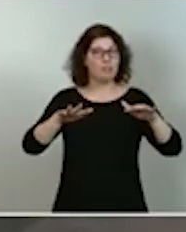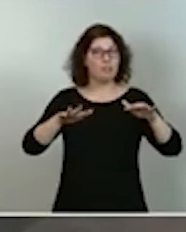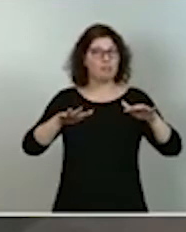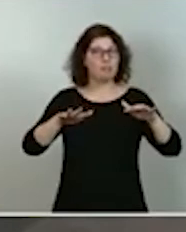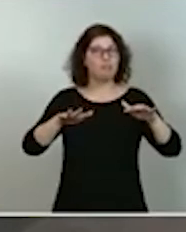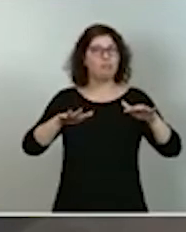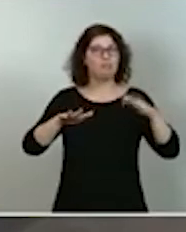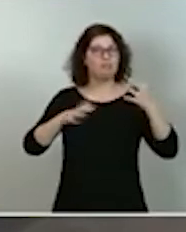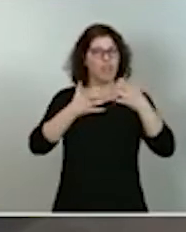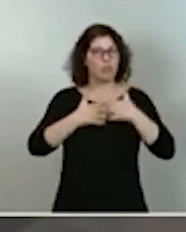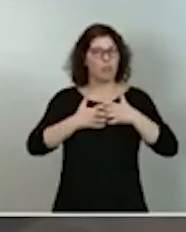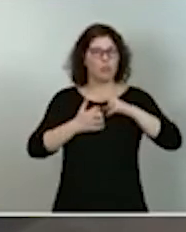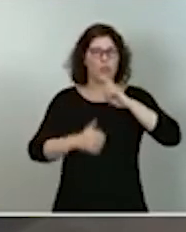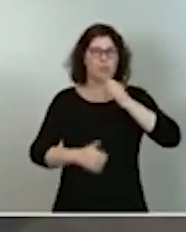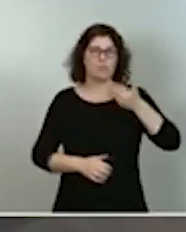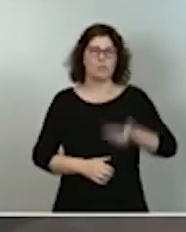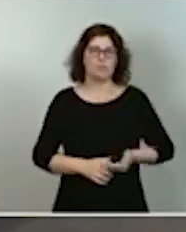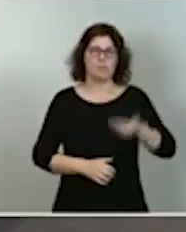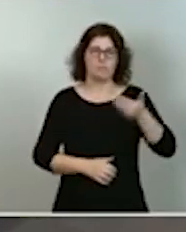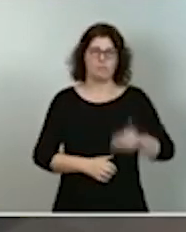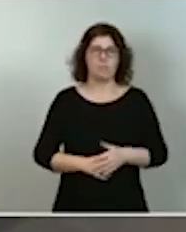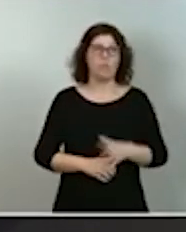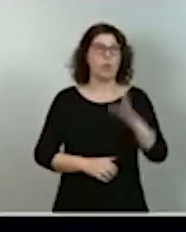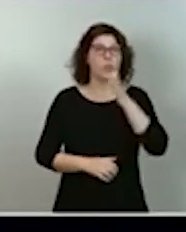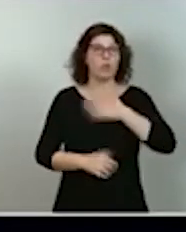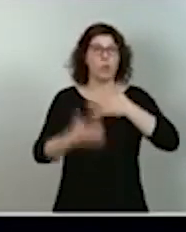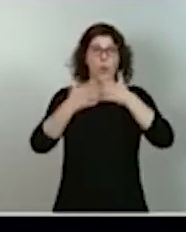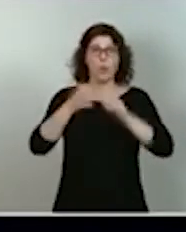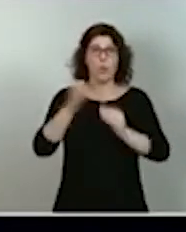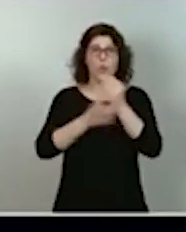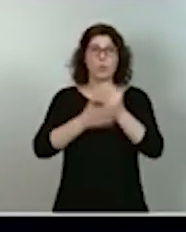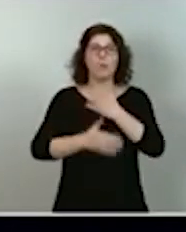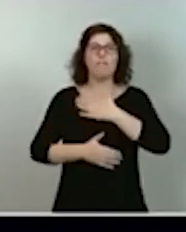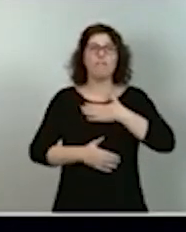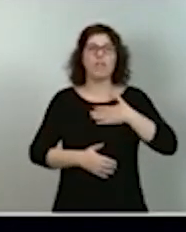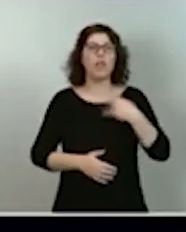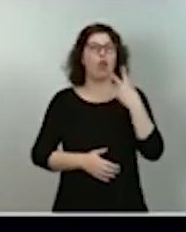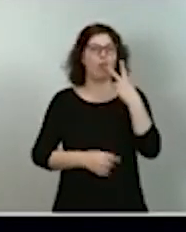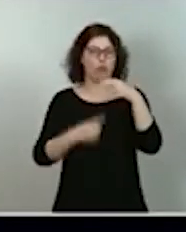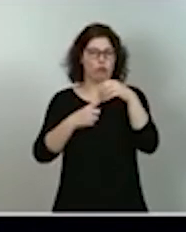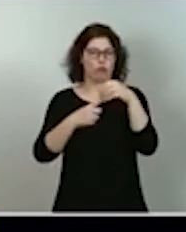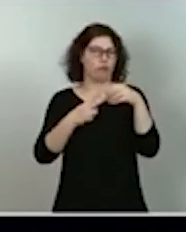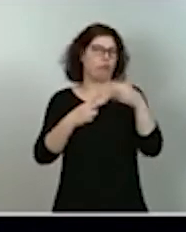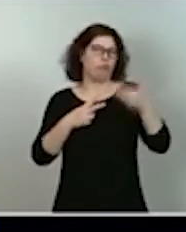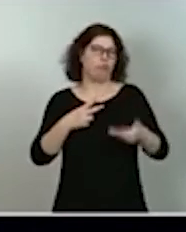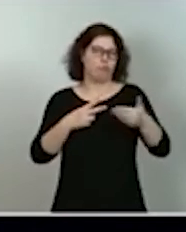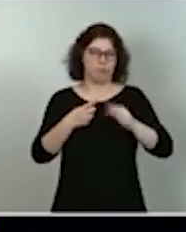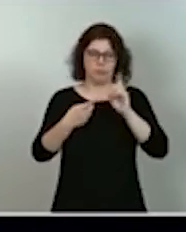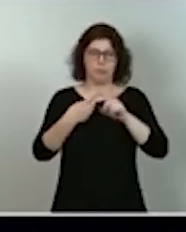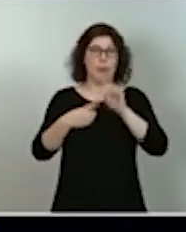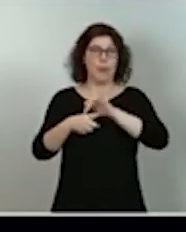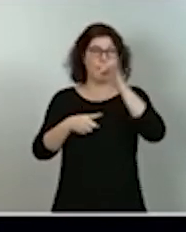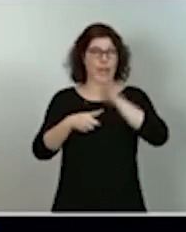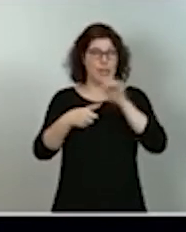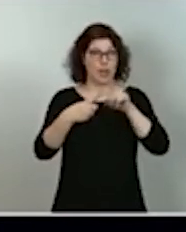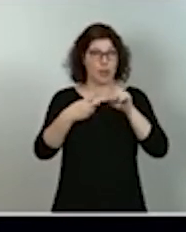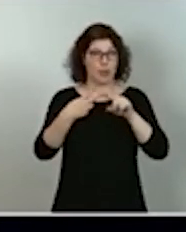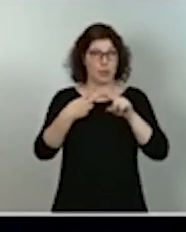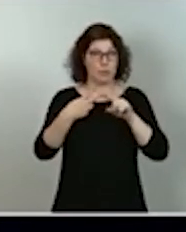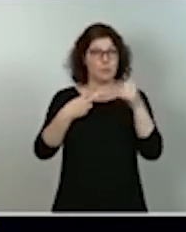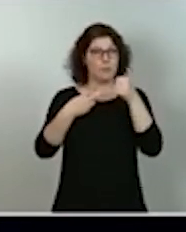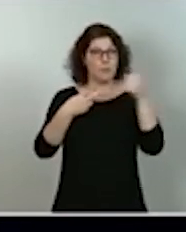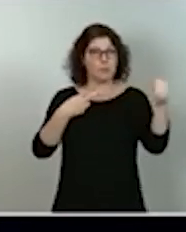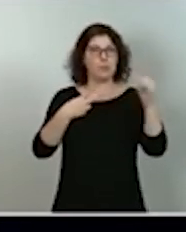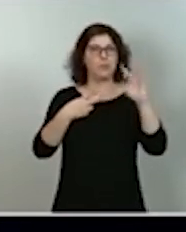Por ello, queremos acompañar a nuestra industria con dos palancas de modernización fundamentales, la digitalización y el vector ambiental,